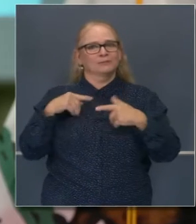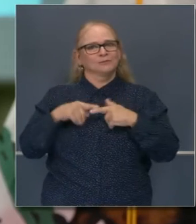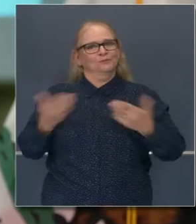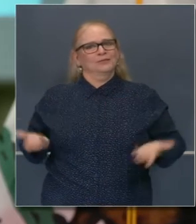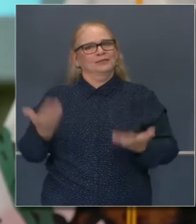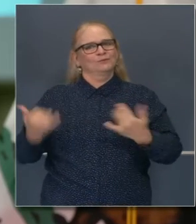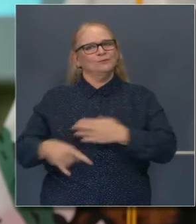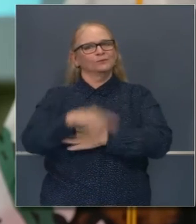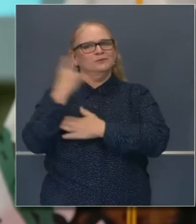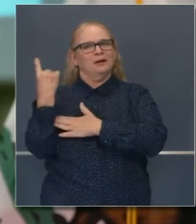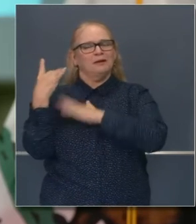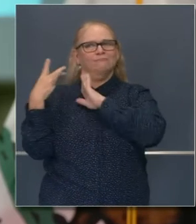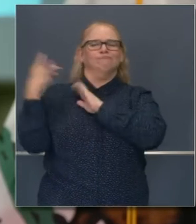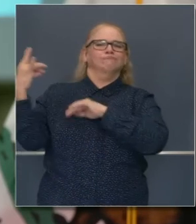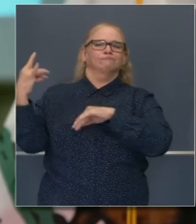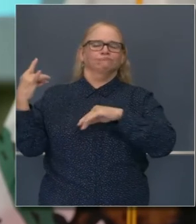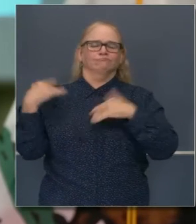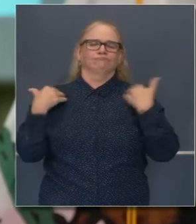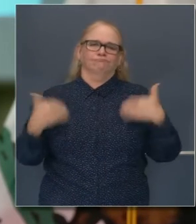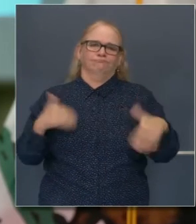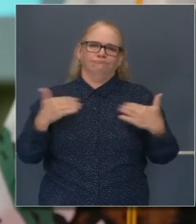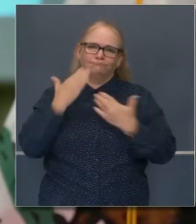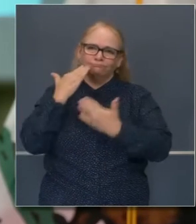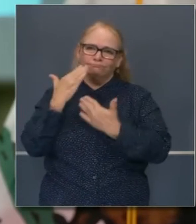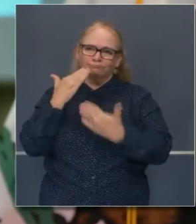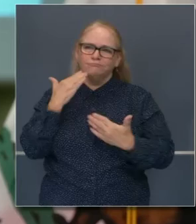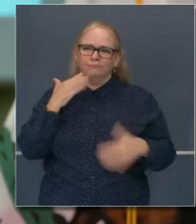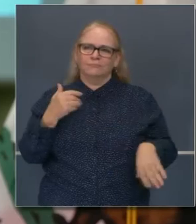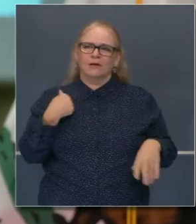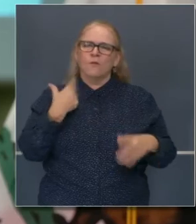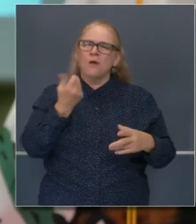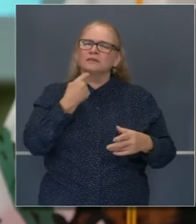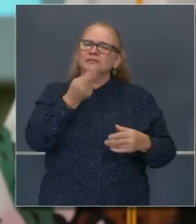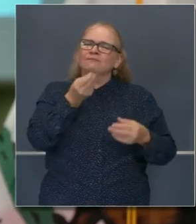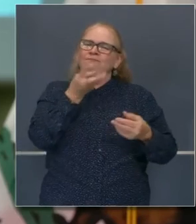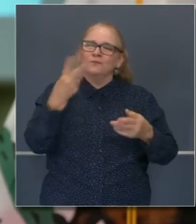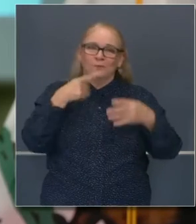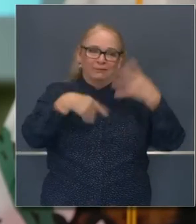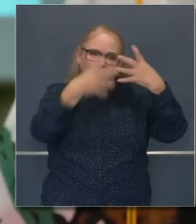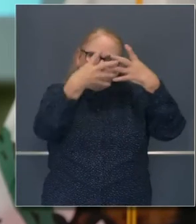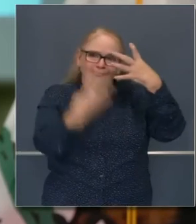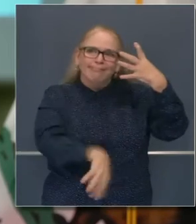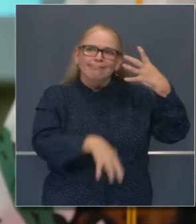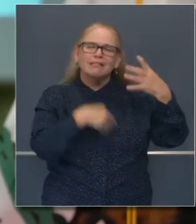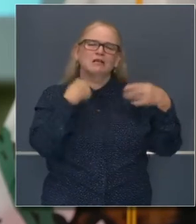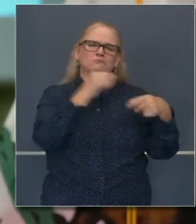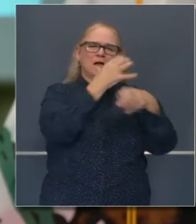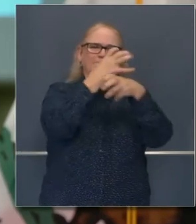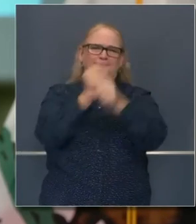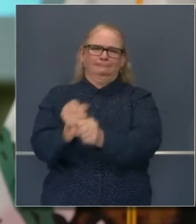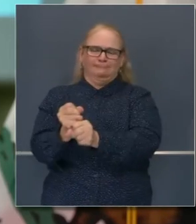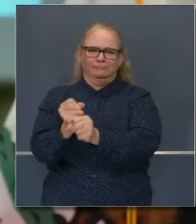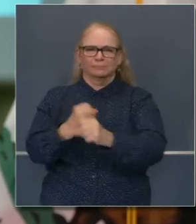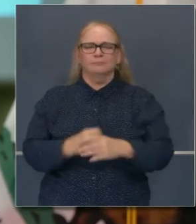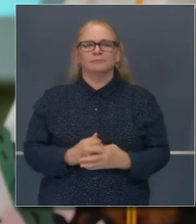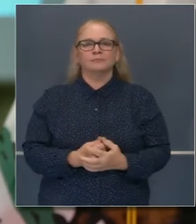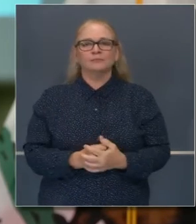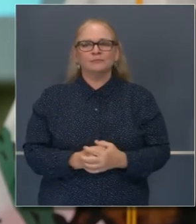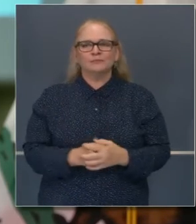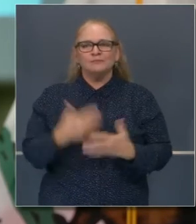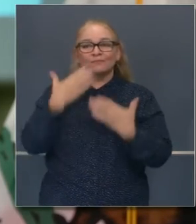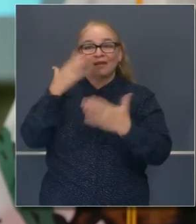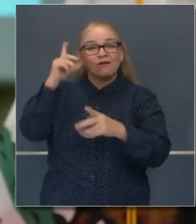lugar en este momento. Así que tendrán que bastar algunos agradecimientos